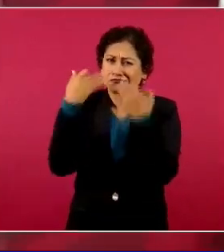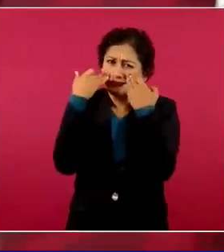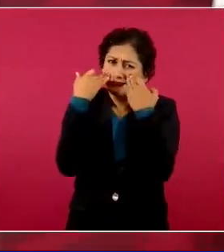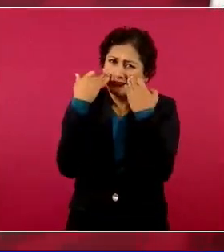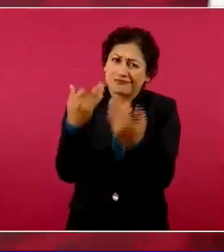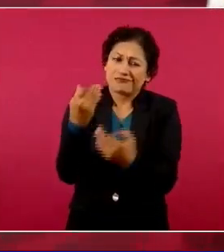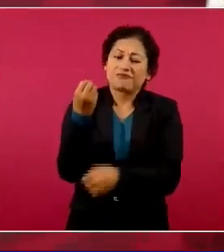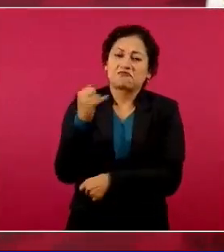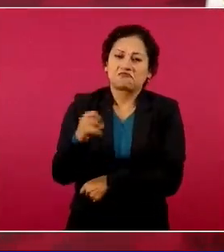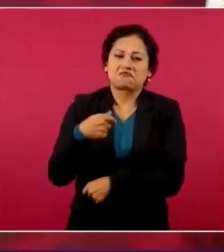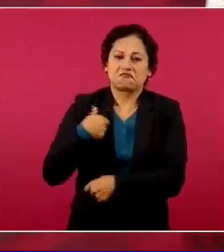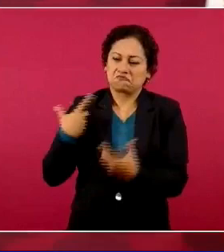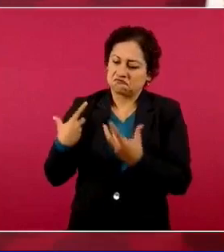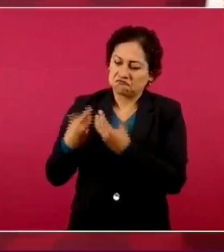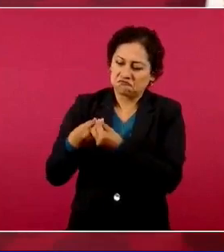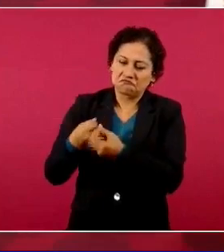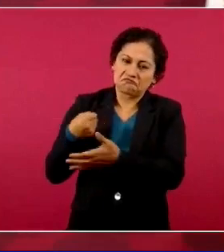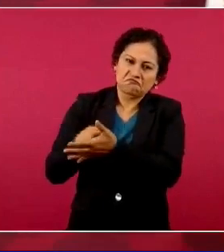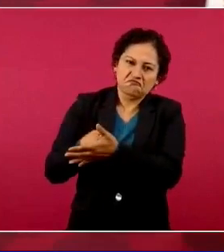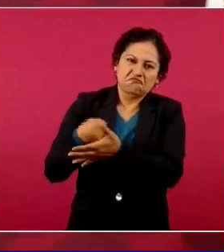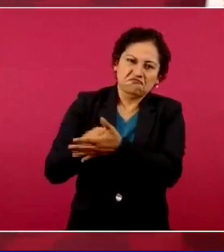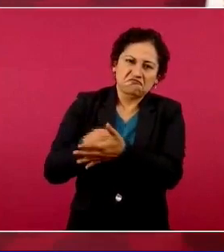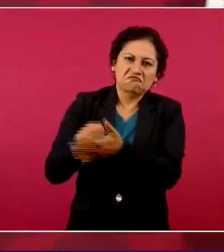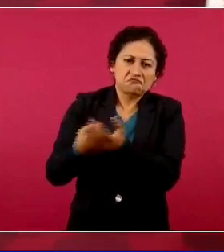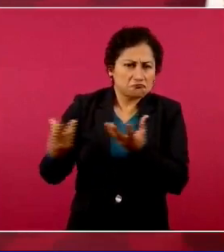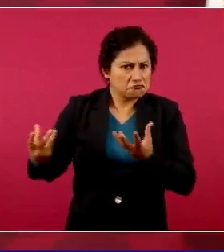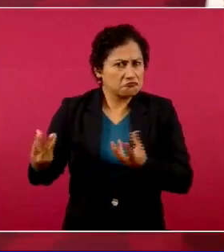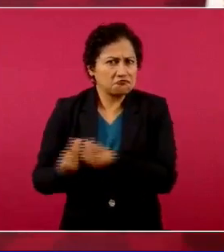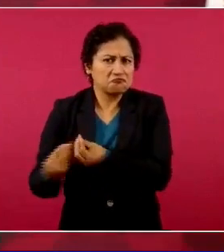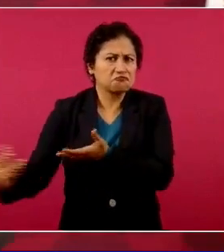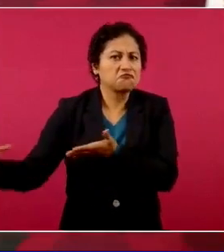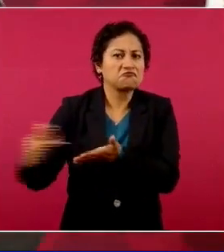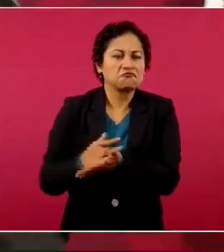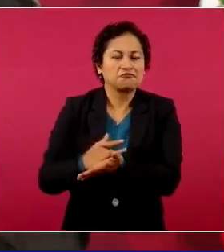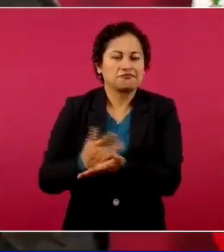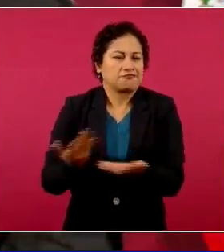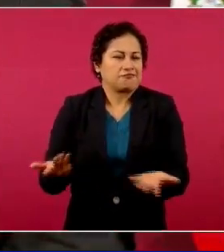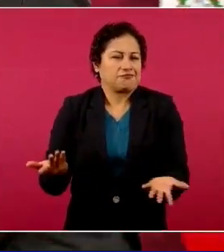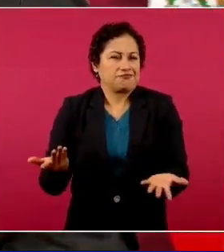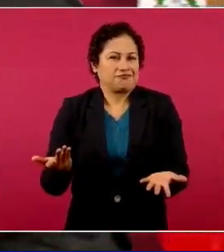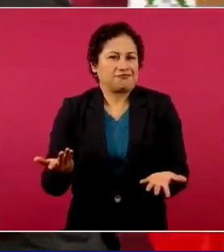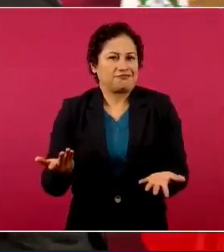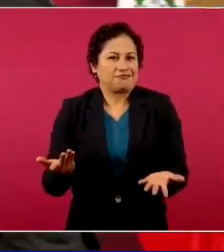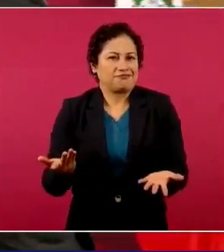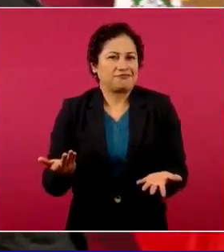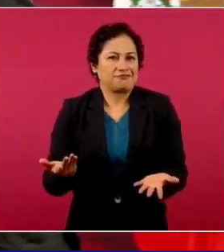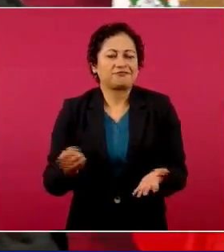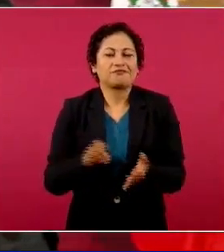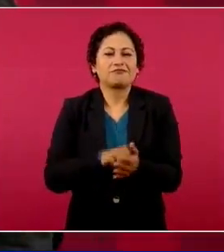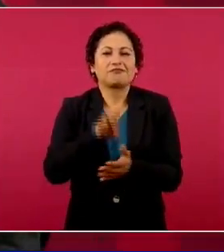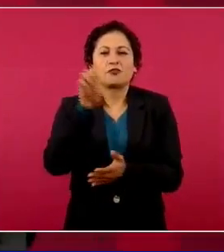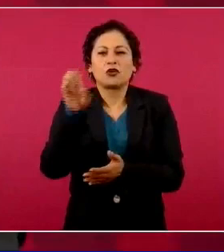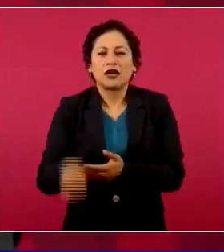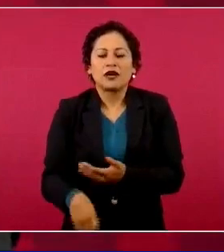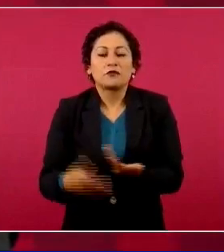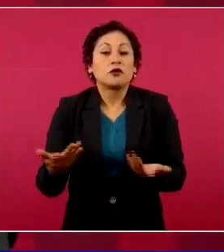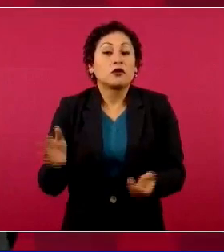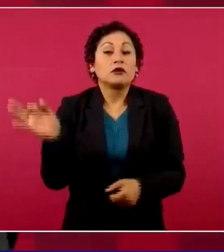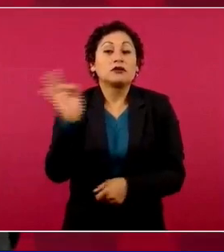lucha de cómo un pobre cae enfermo.